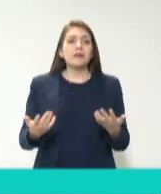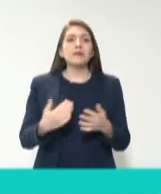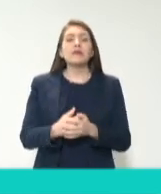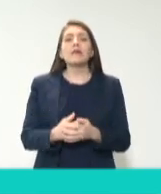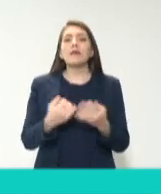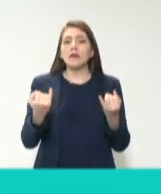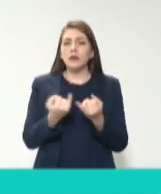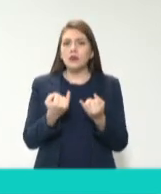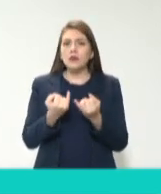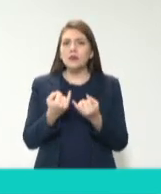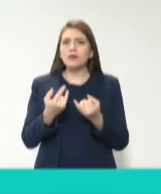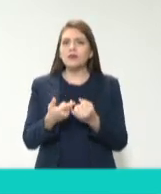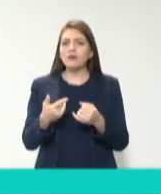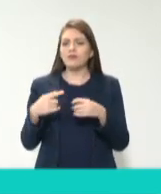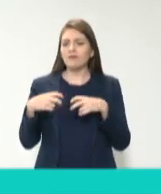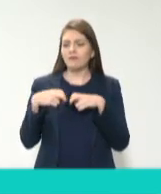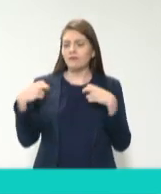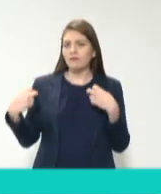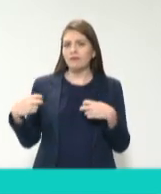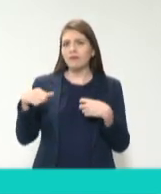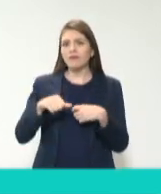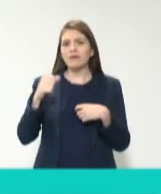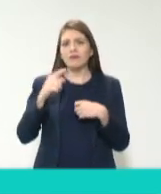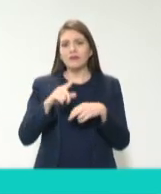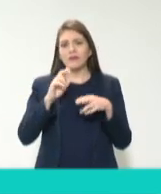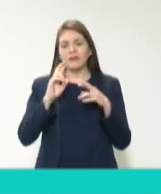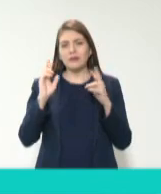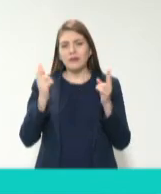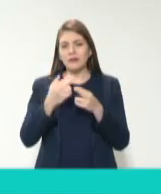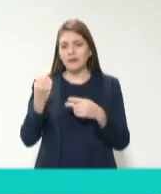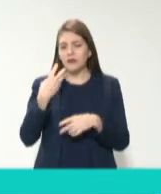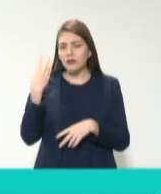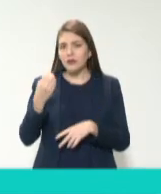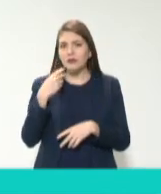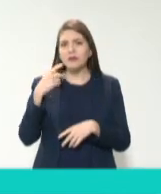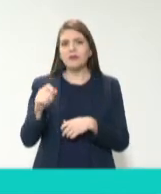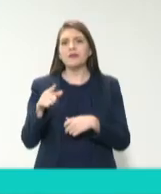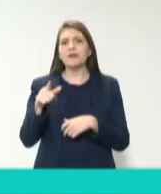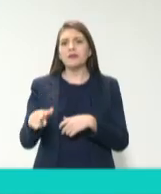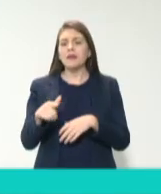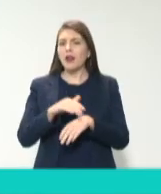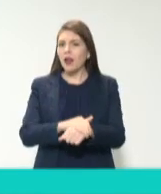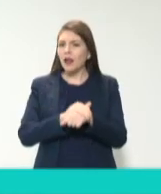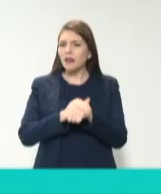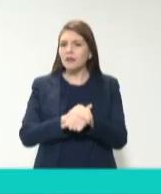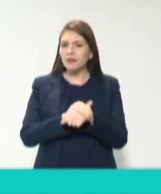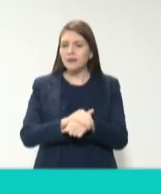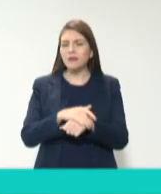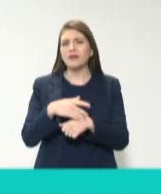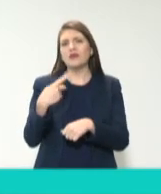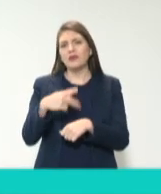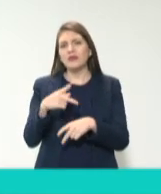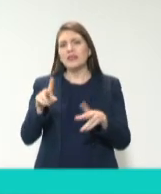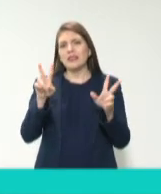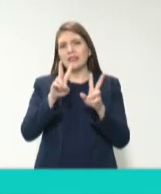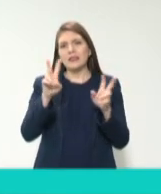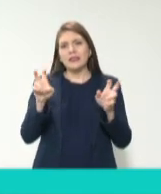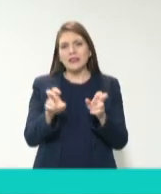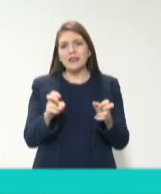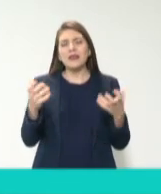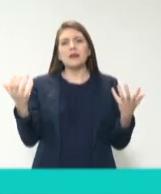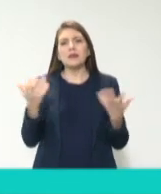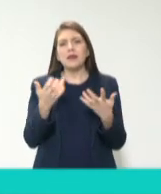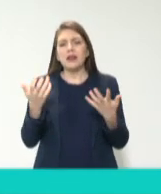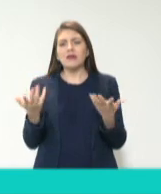este panel con viejos amigos de lucha en la transparencia, en la construcción de